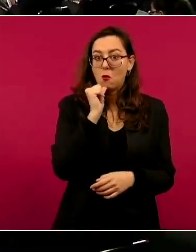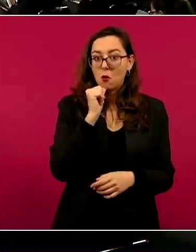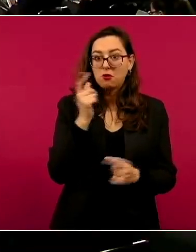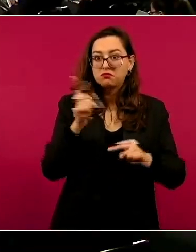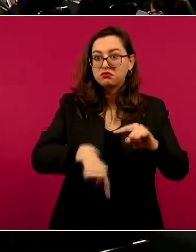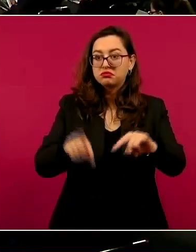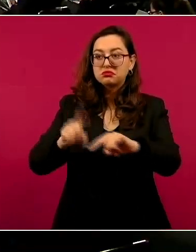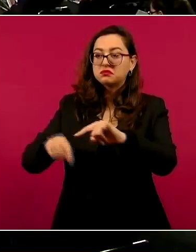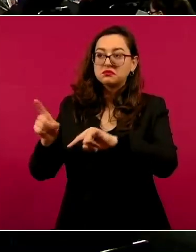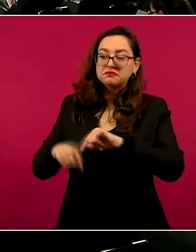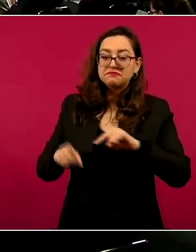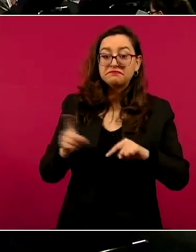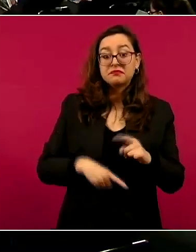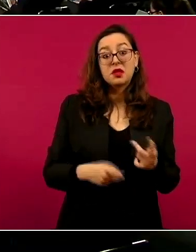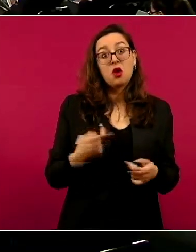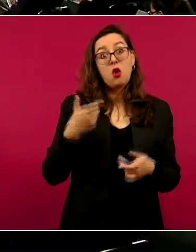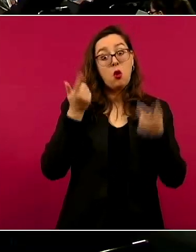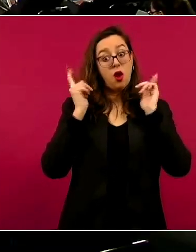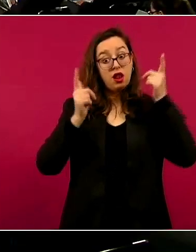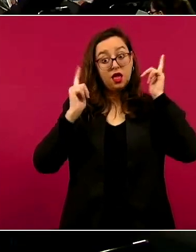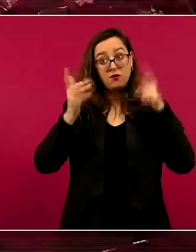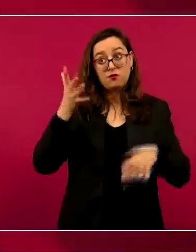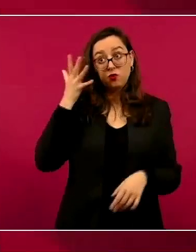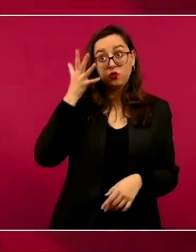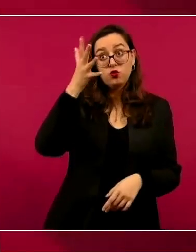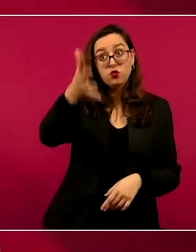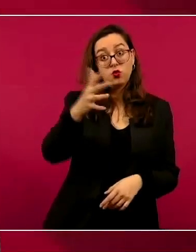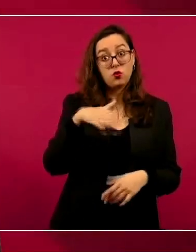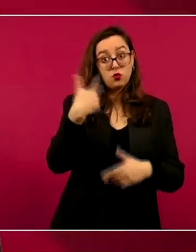el futuro lo puedan hacer,